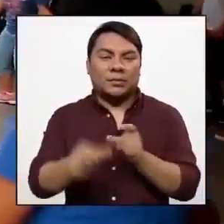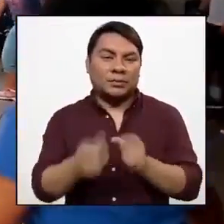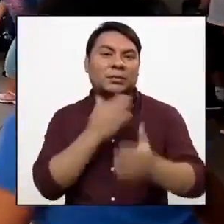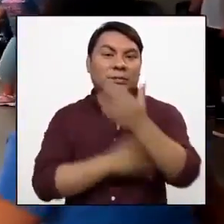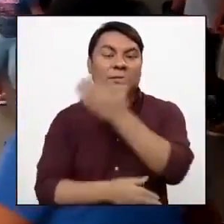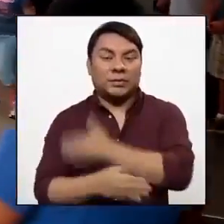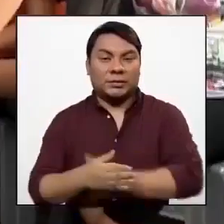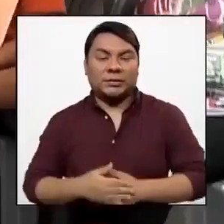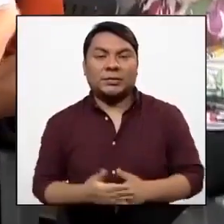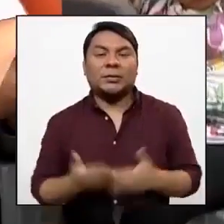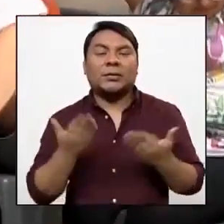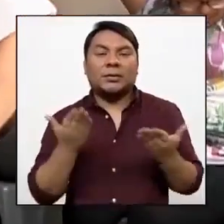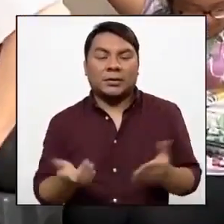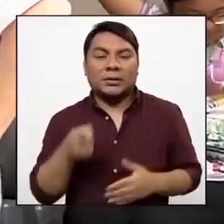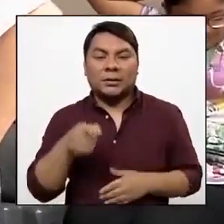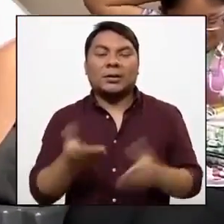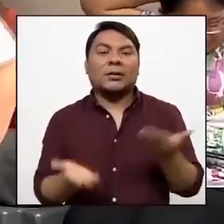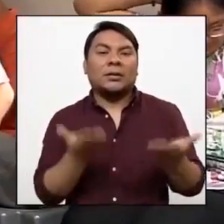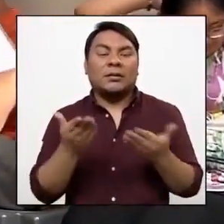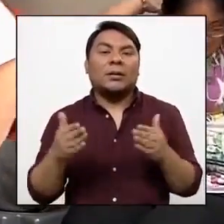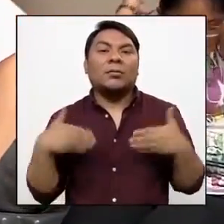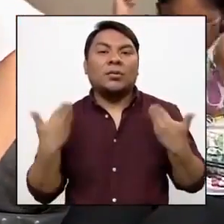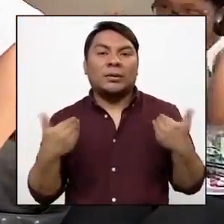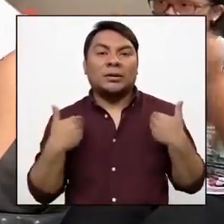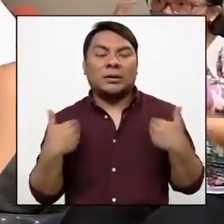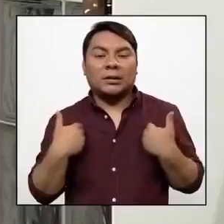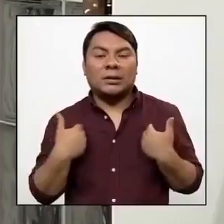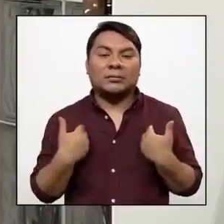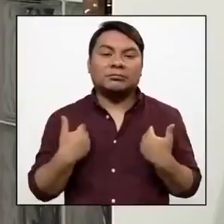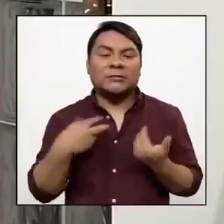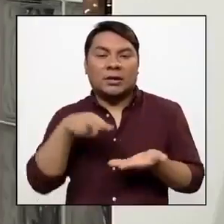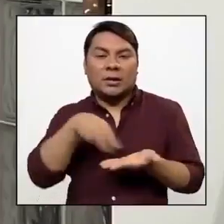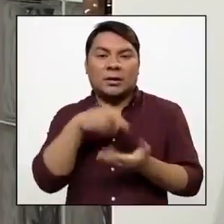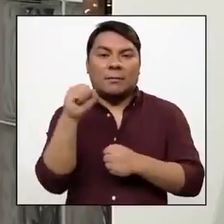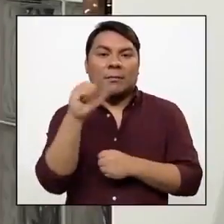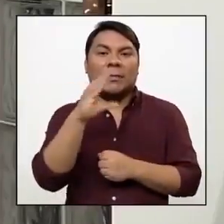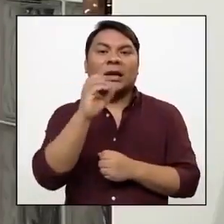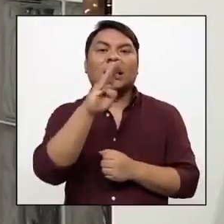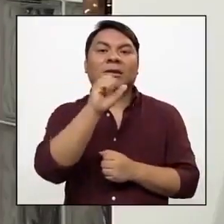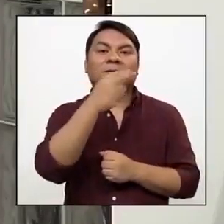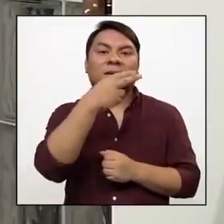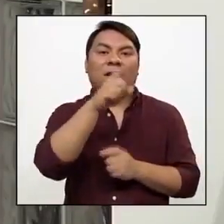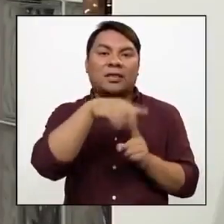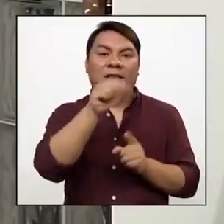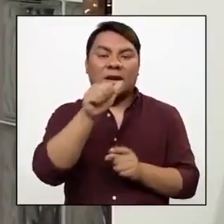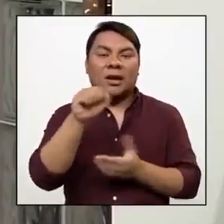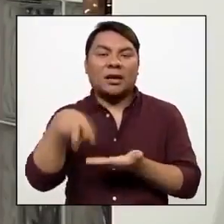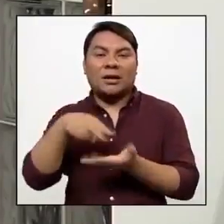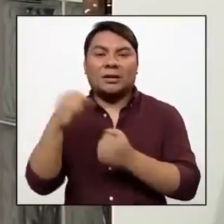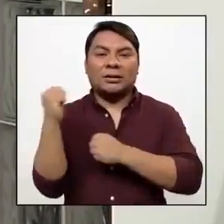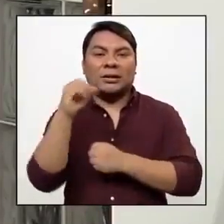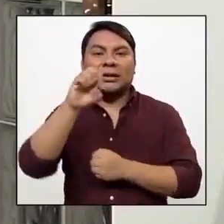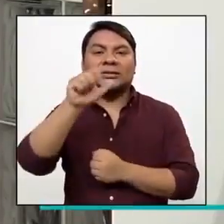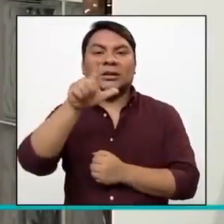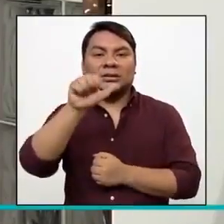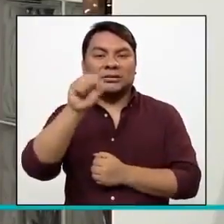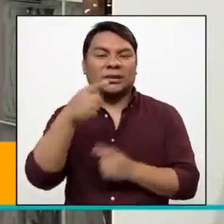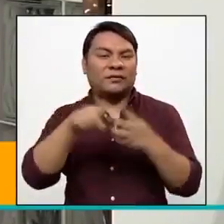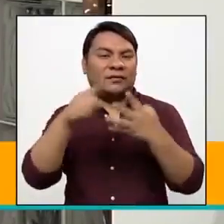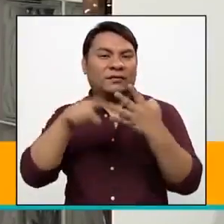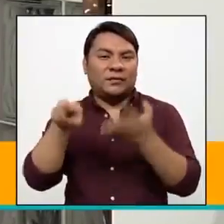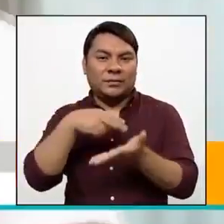diferentes, en donde de repente podemos tener bachata, podemos tener salsa, diferentes tipos de baile.